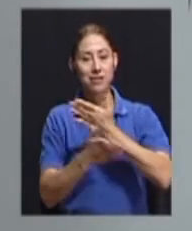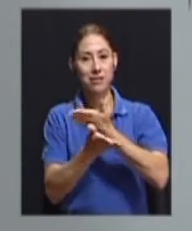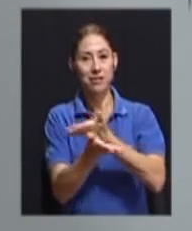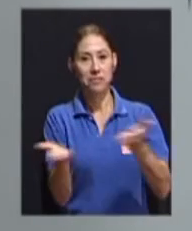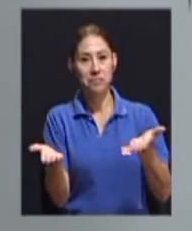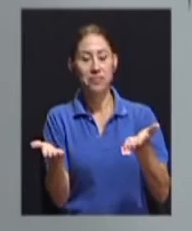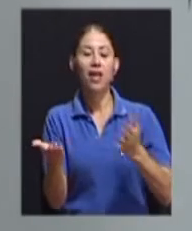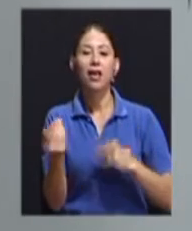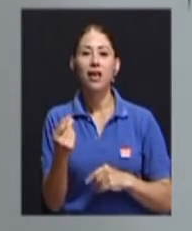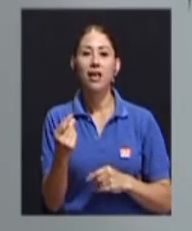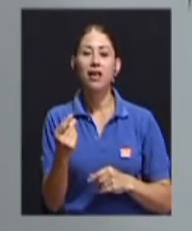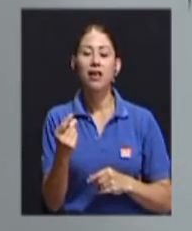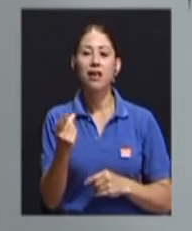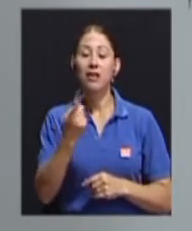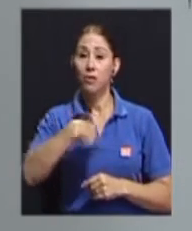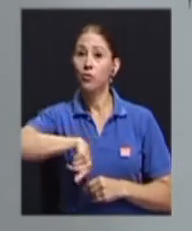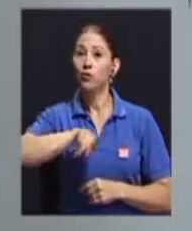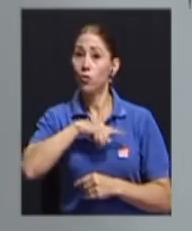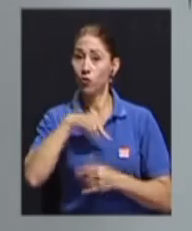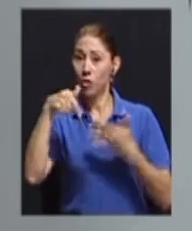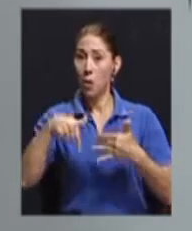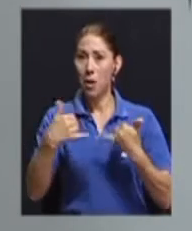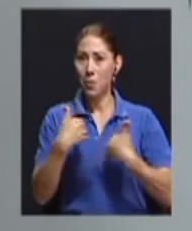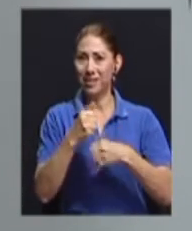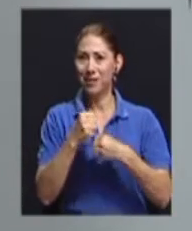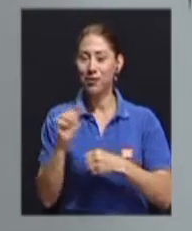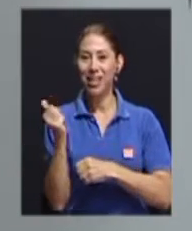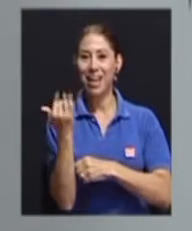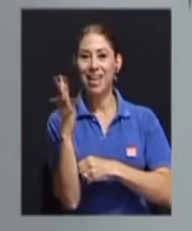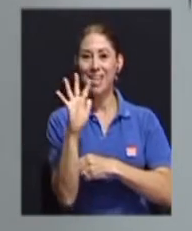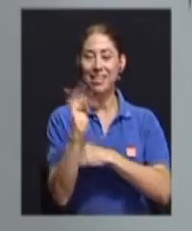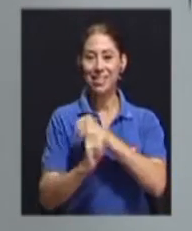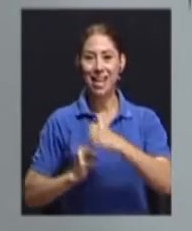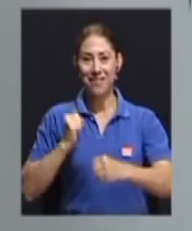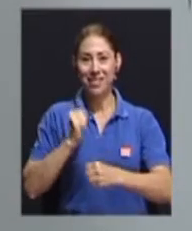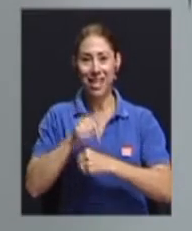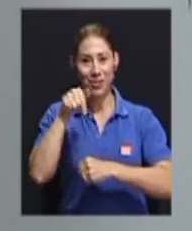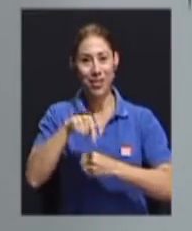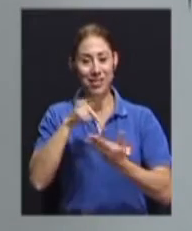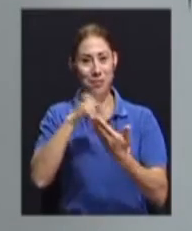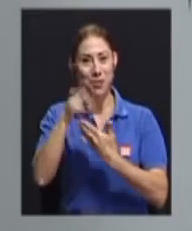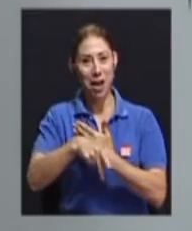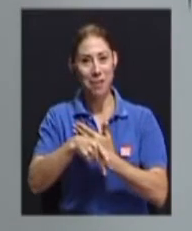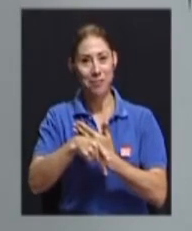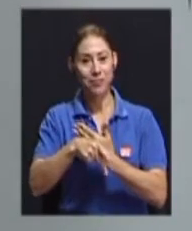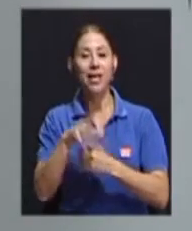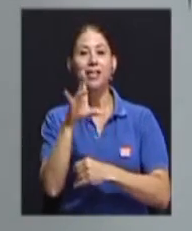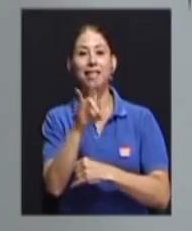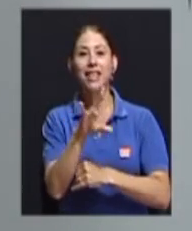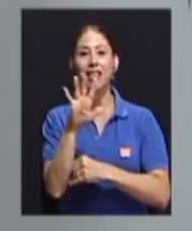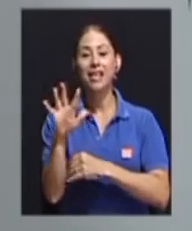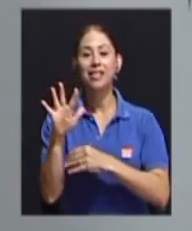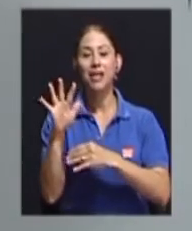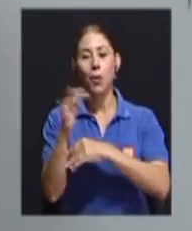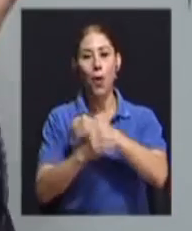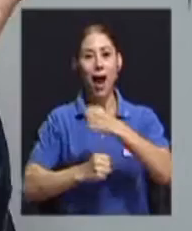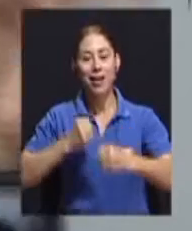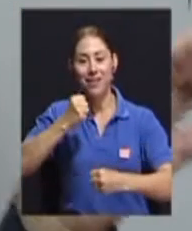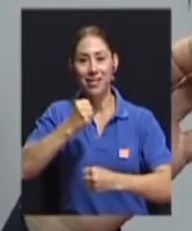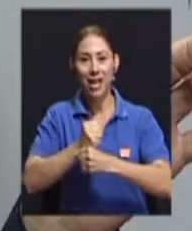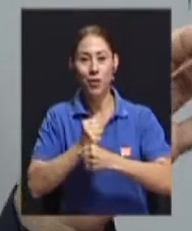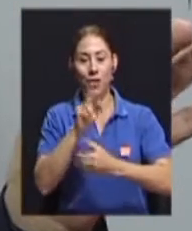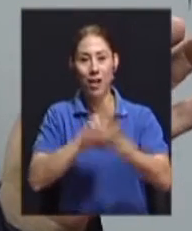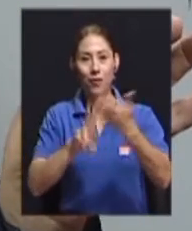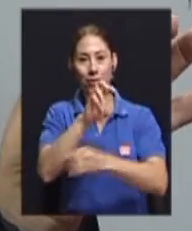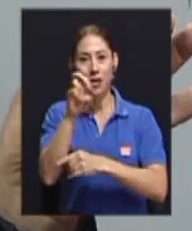el 15 aniversario de este programa, en el 75 aniversario de la Universidad de Costa Rica y en el